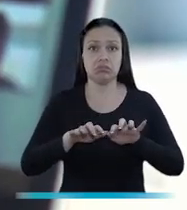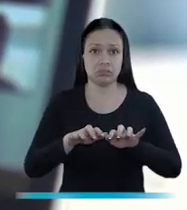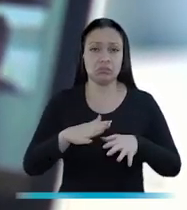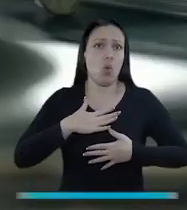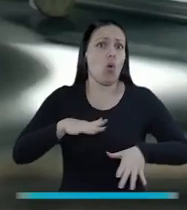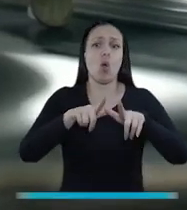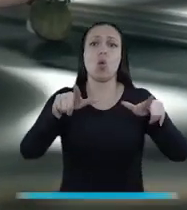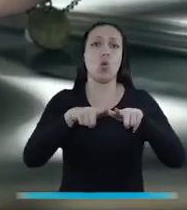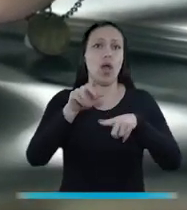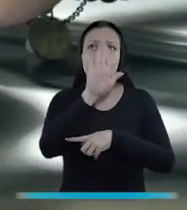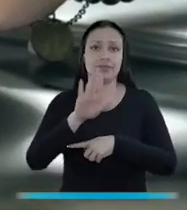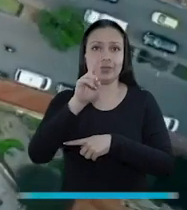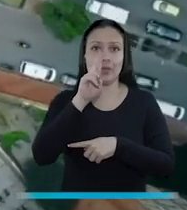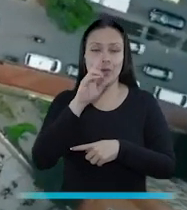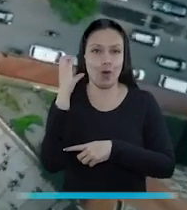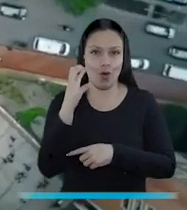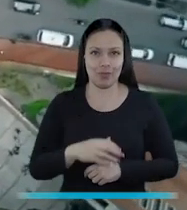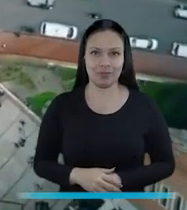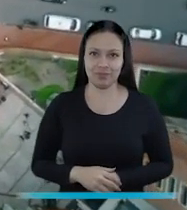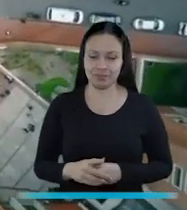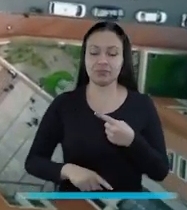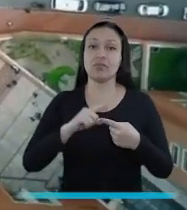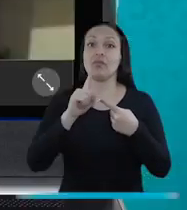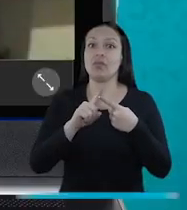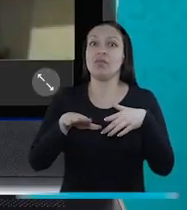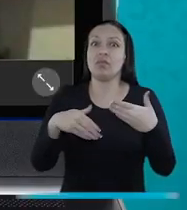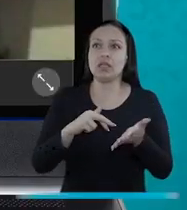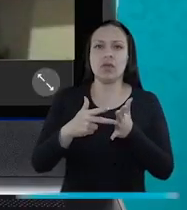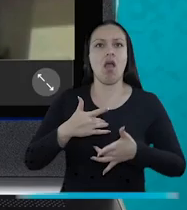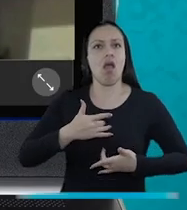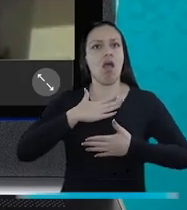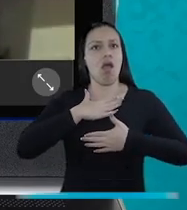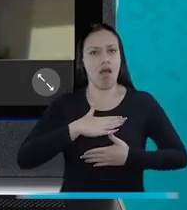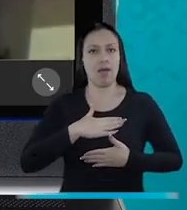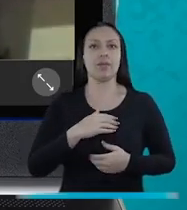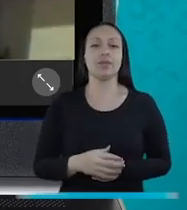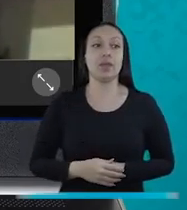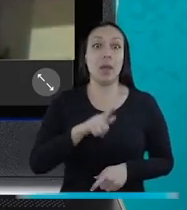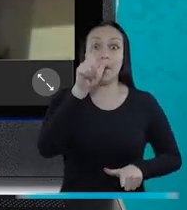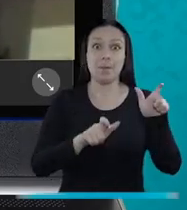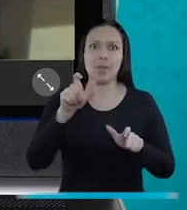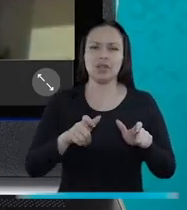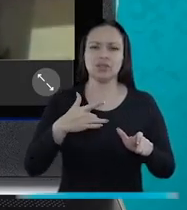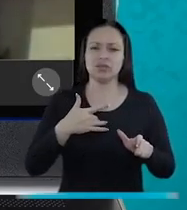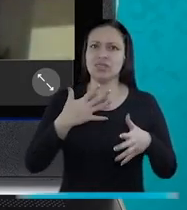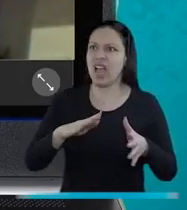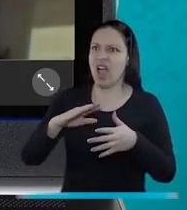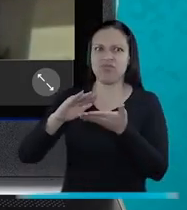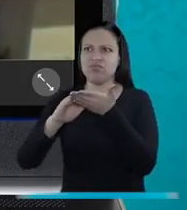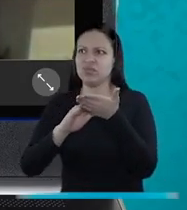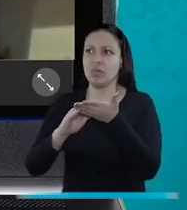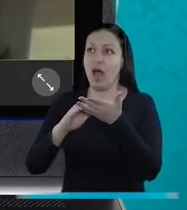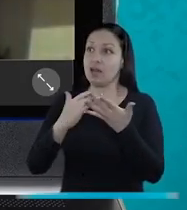conflictos independientemente que se encuentre en cualquier parte del país. Primero, descongestiona el aparato jurisdiccional del Estado. Y segundo, las personas